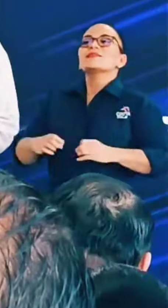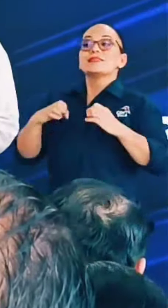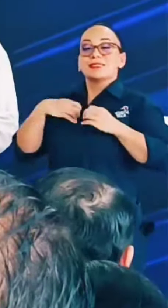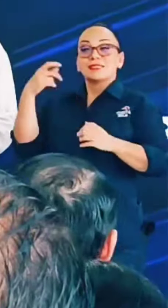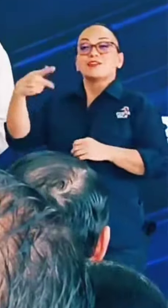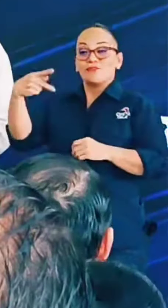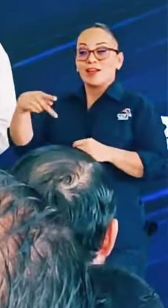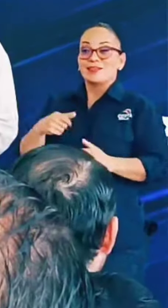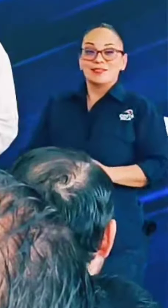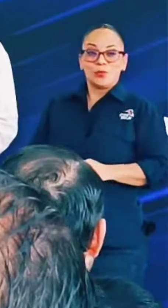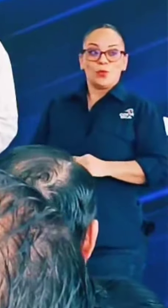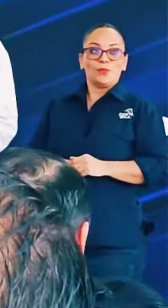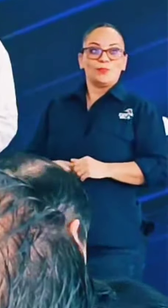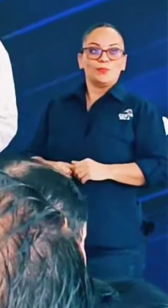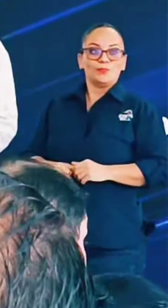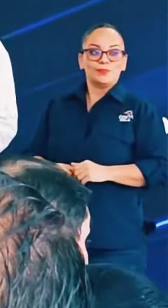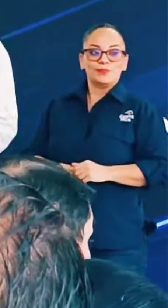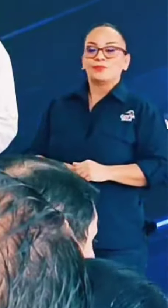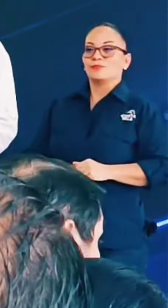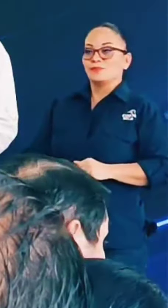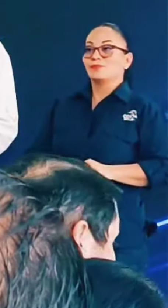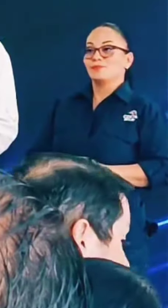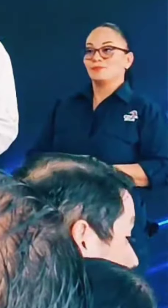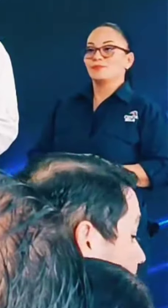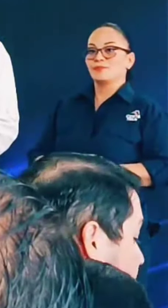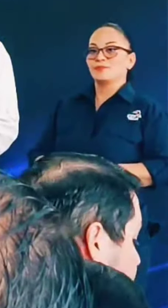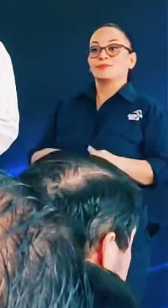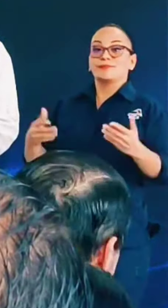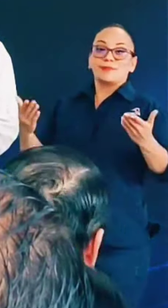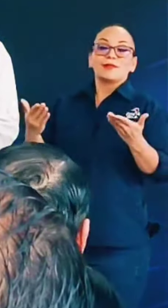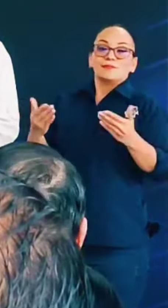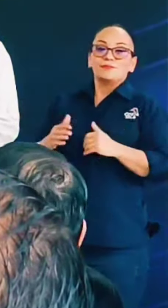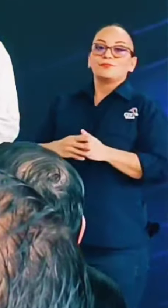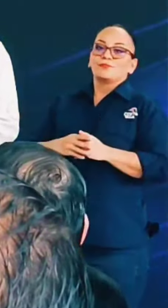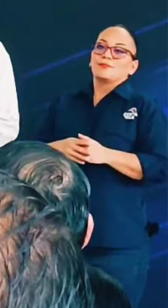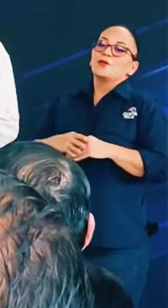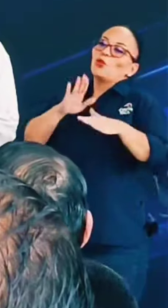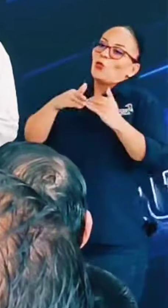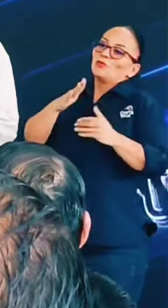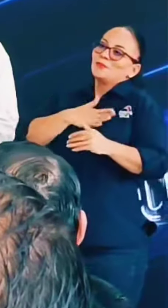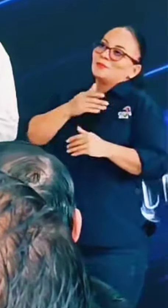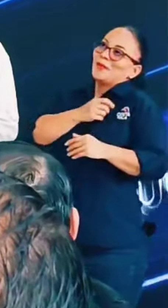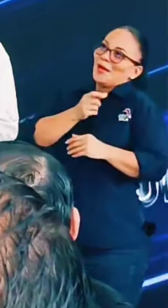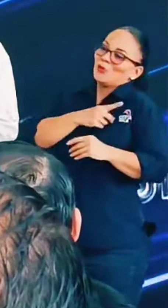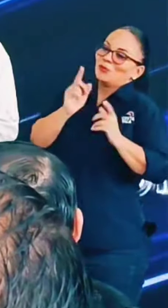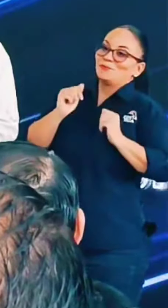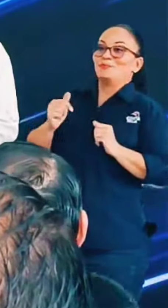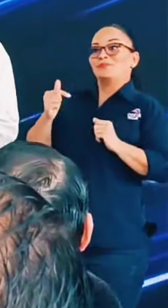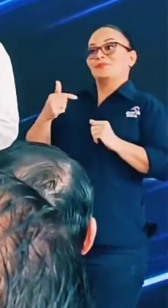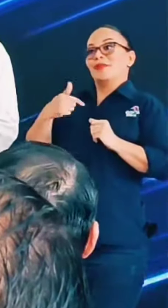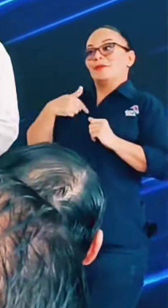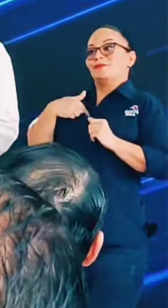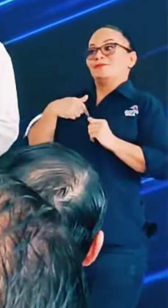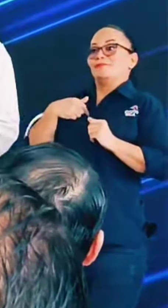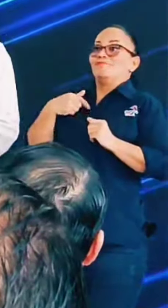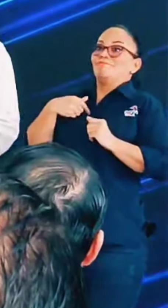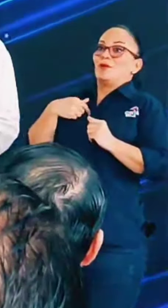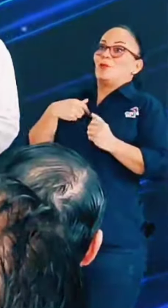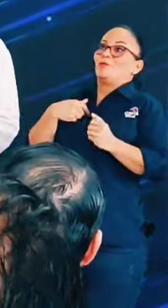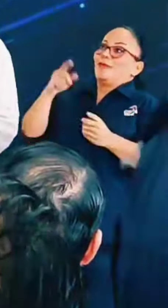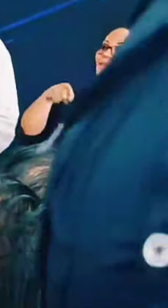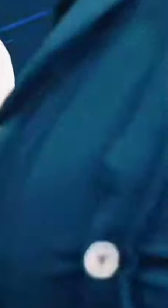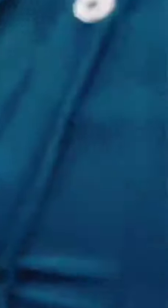riesgo. Y por todos mis pecados, a mí me hicieron pagar estudiando la economía.